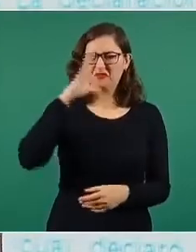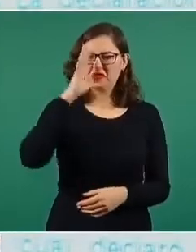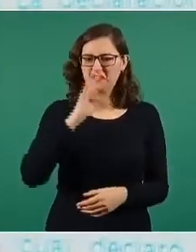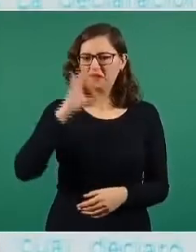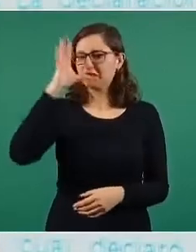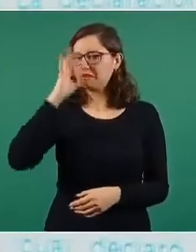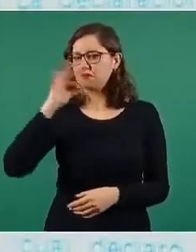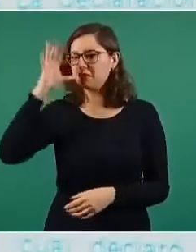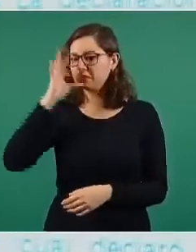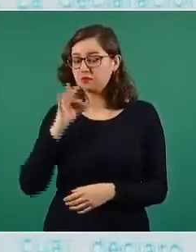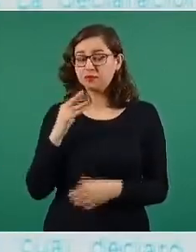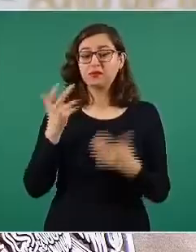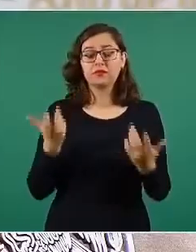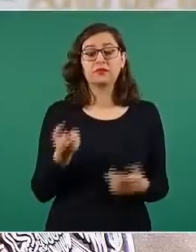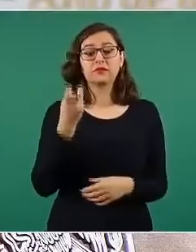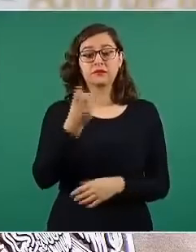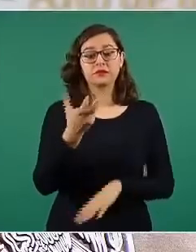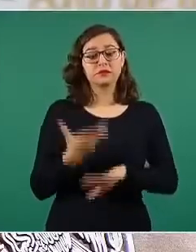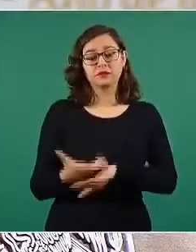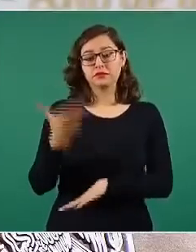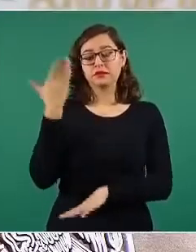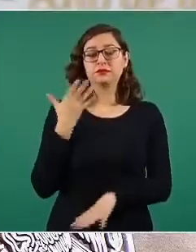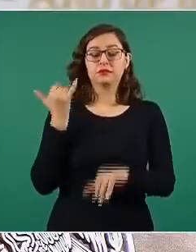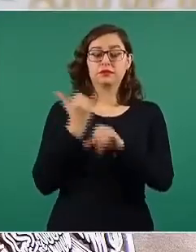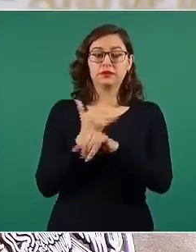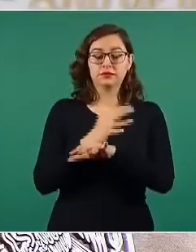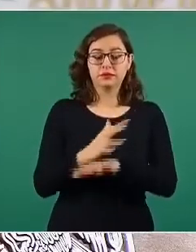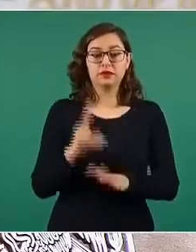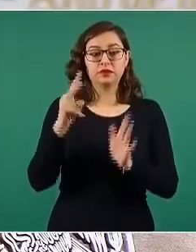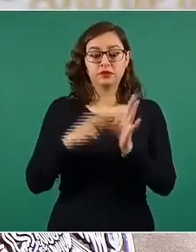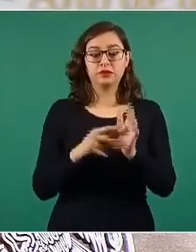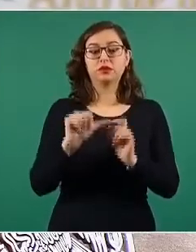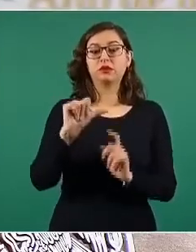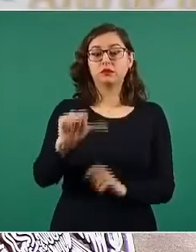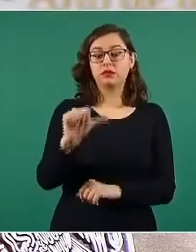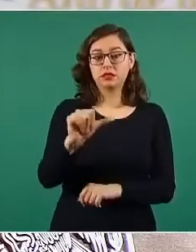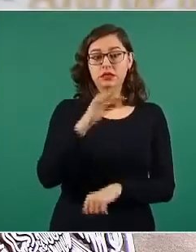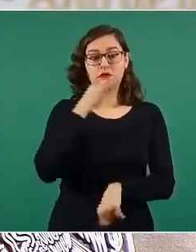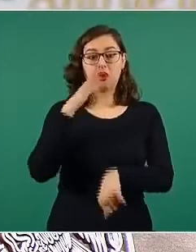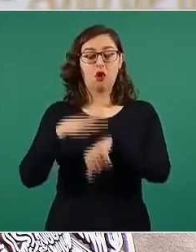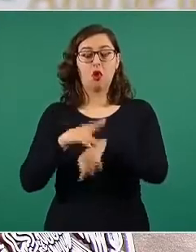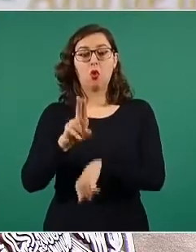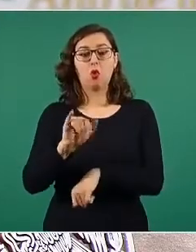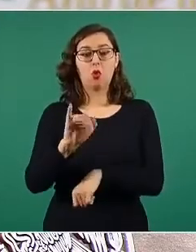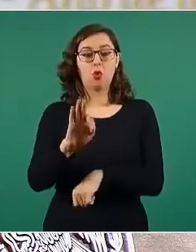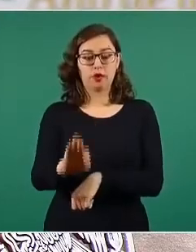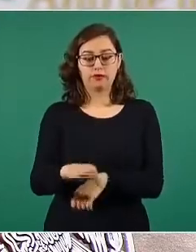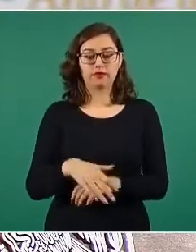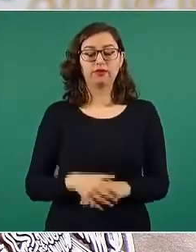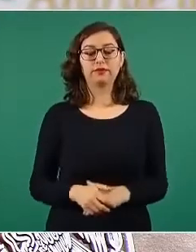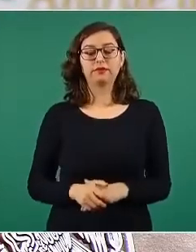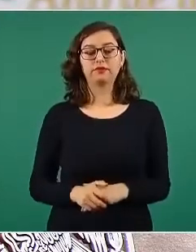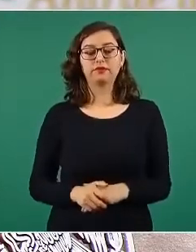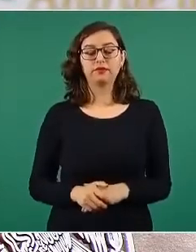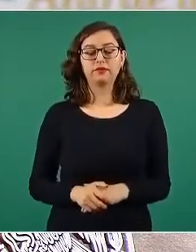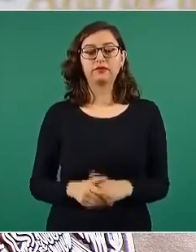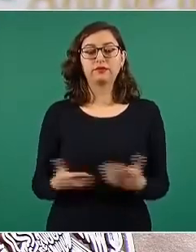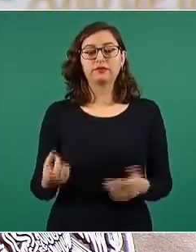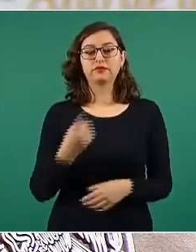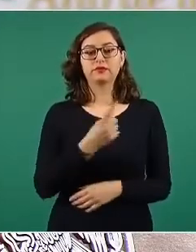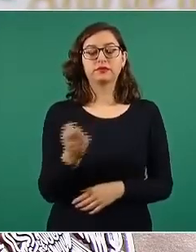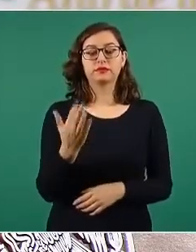informadas, fueron informadas en su momento desde el año 2016 a la Unidad de Inteligencia Financiera, por